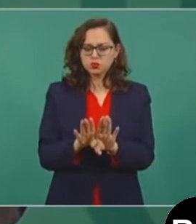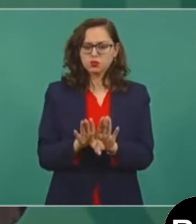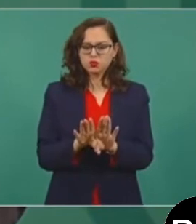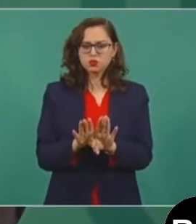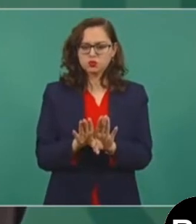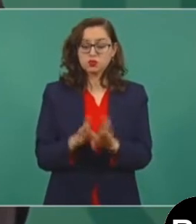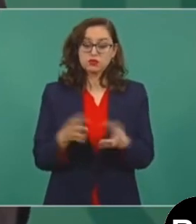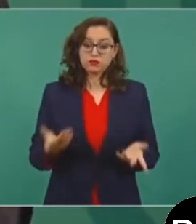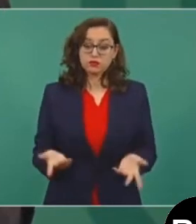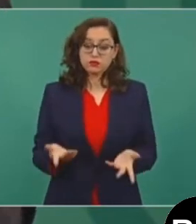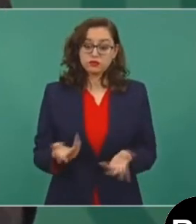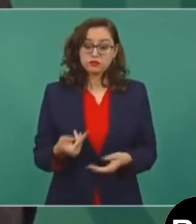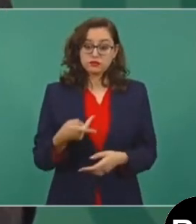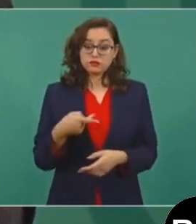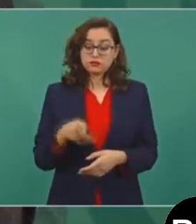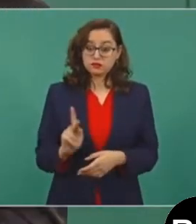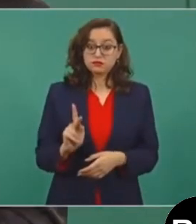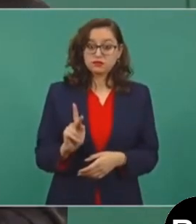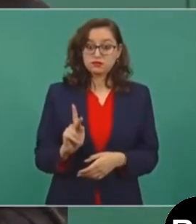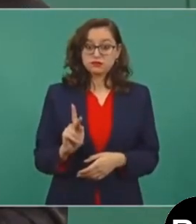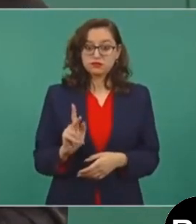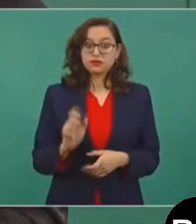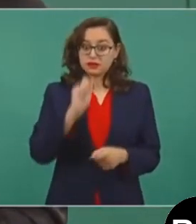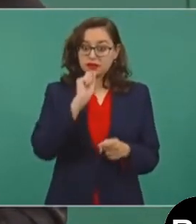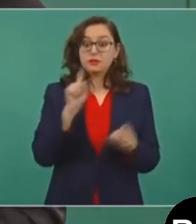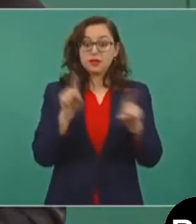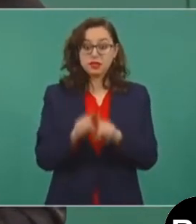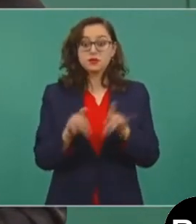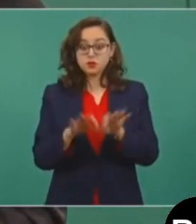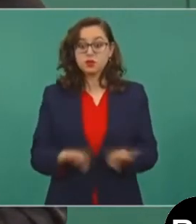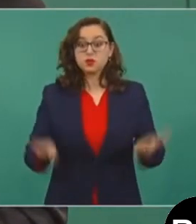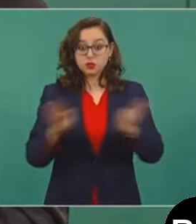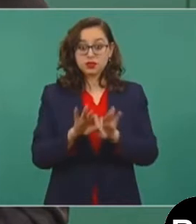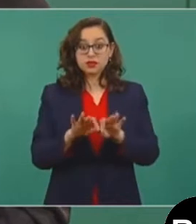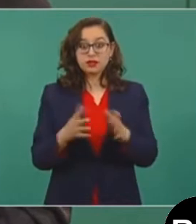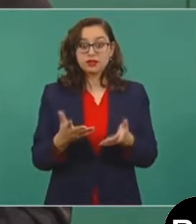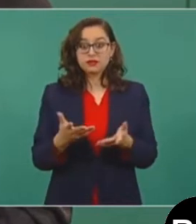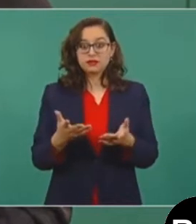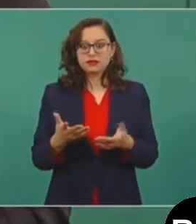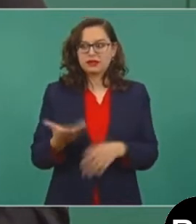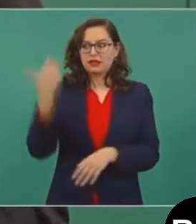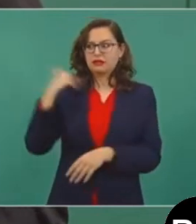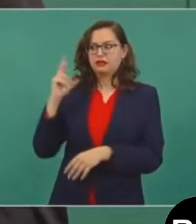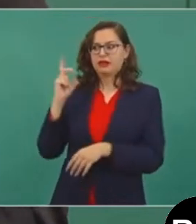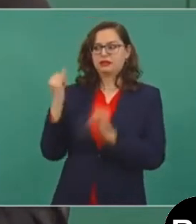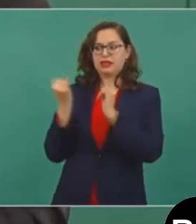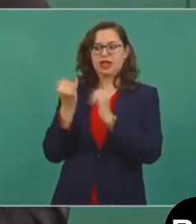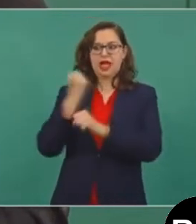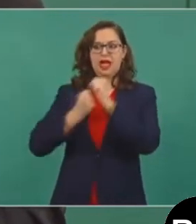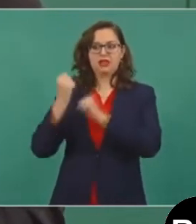que pero tenemos que entender que existe una nueva realidad. Nuestros